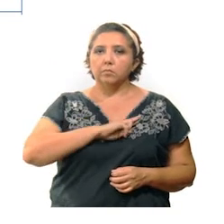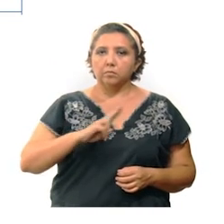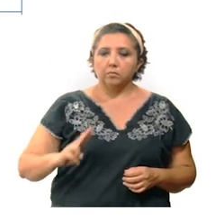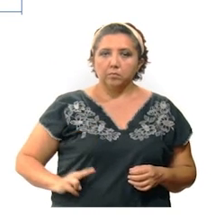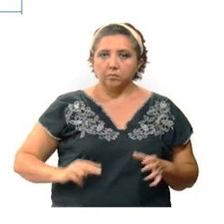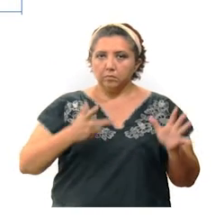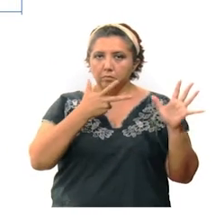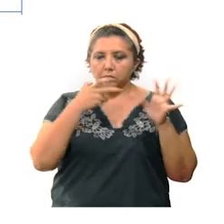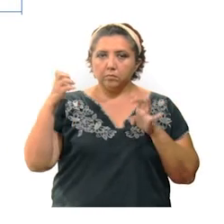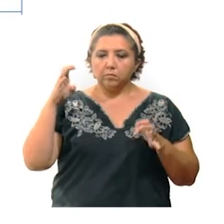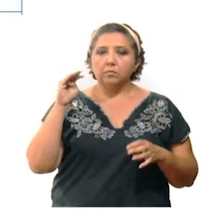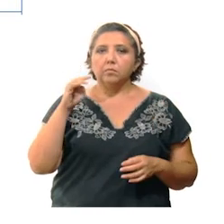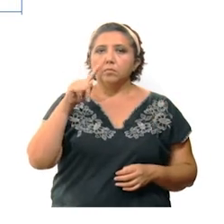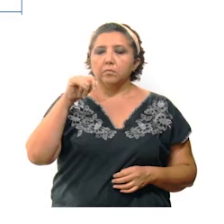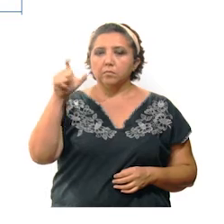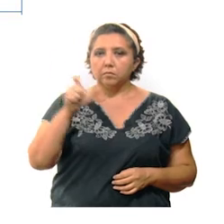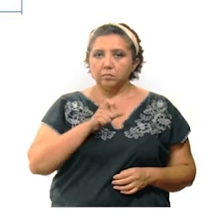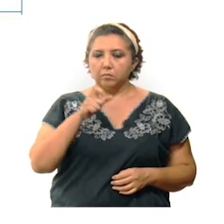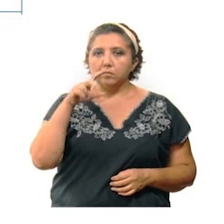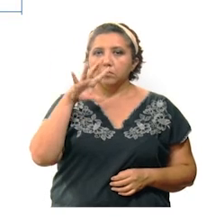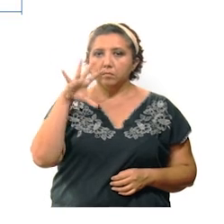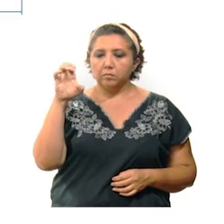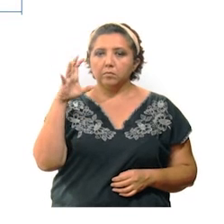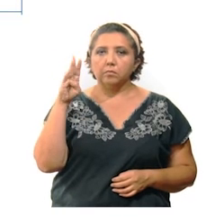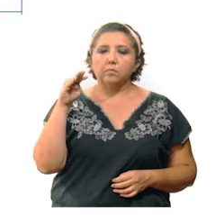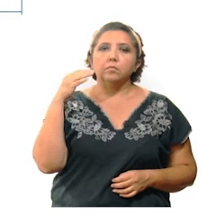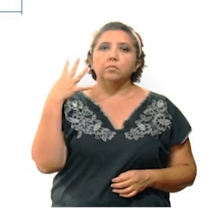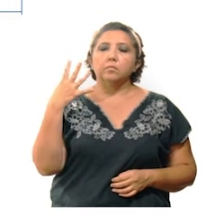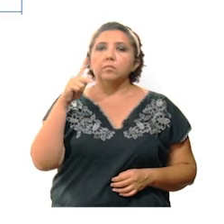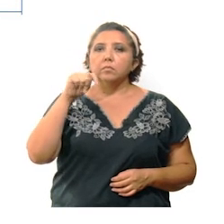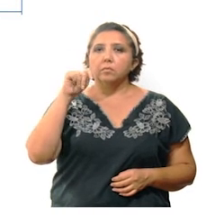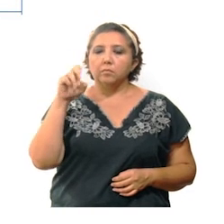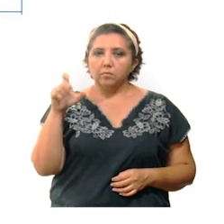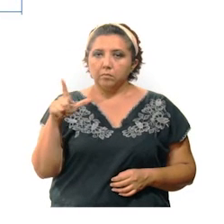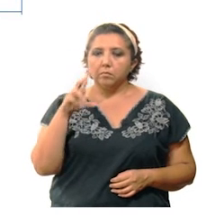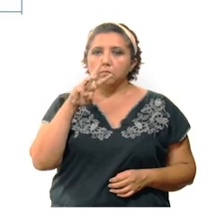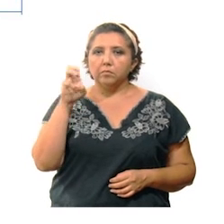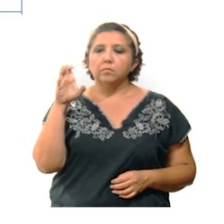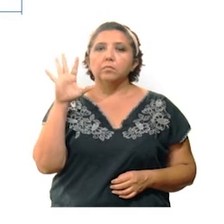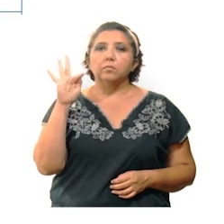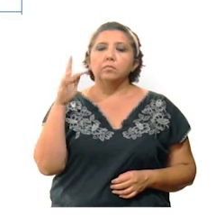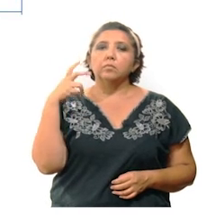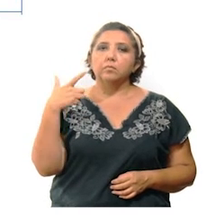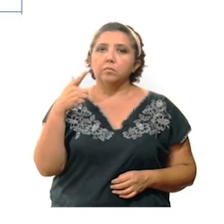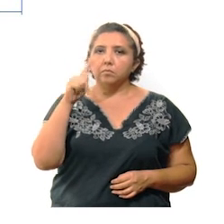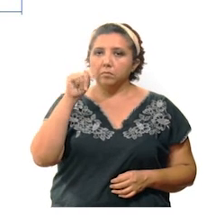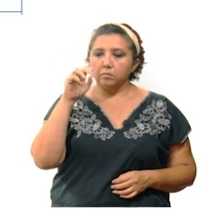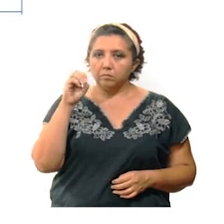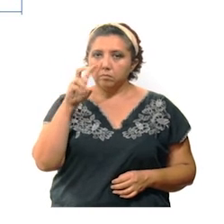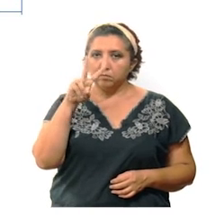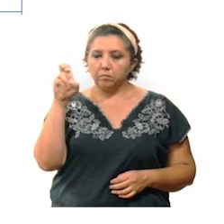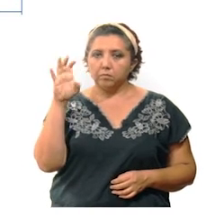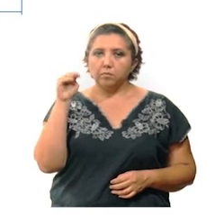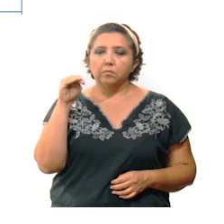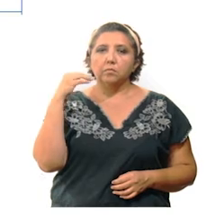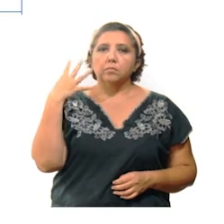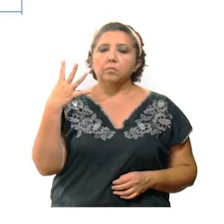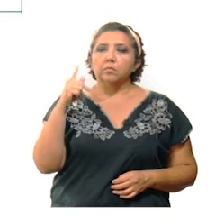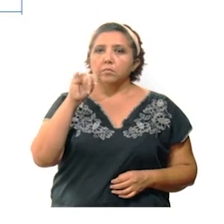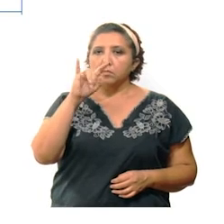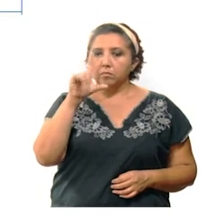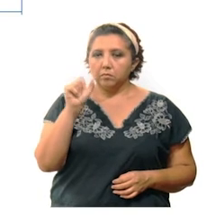Humano 890, Tecash 594, Motul 347, Peto 294,